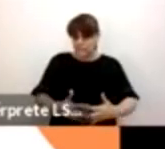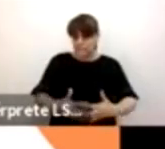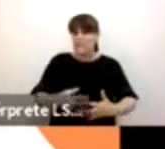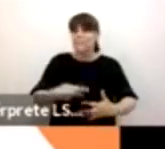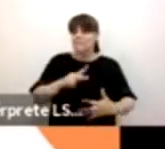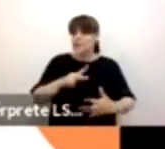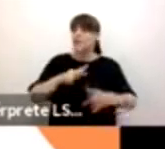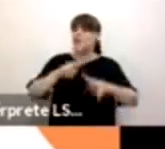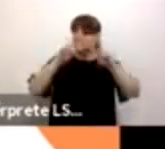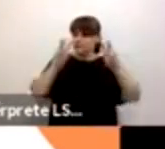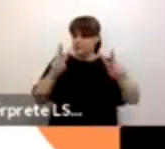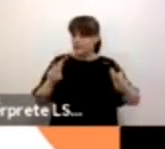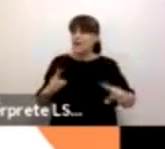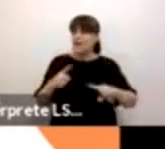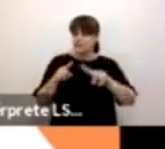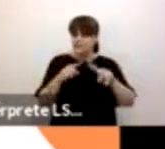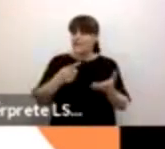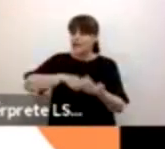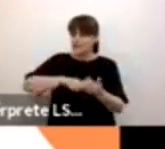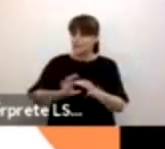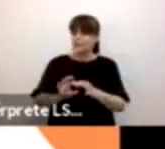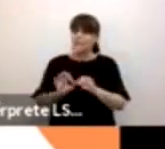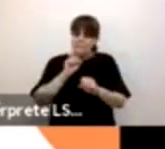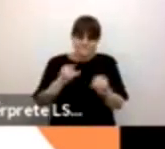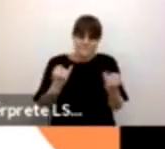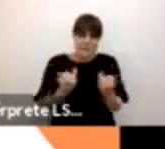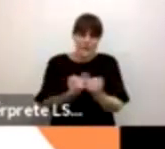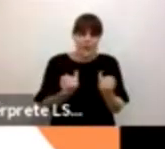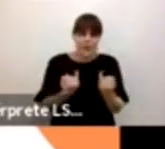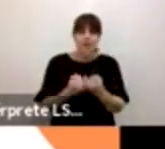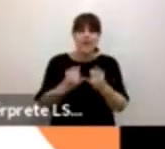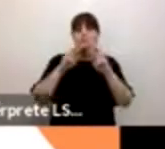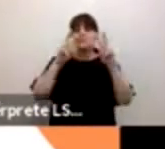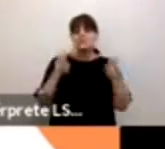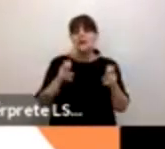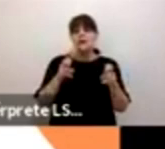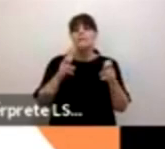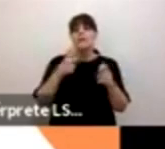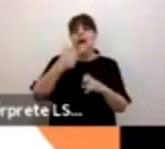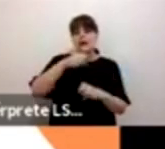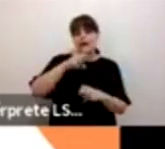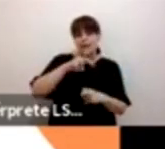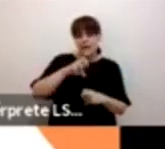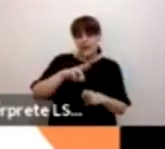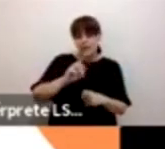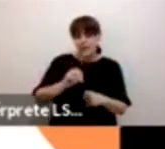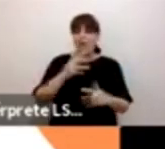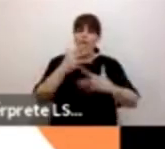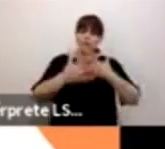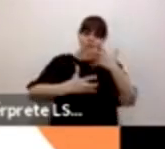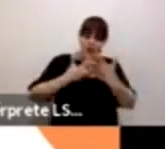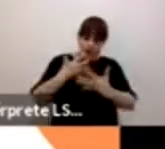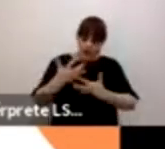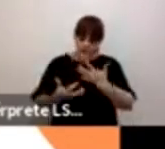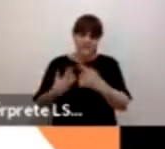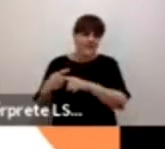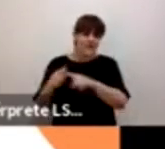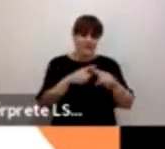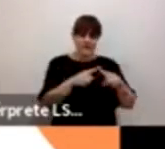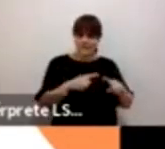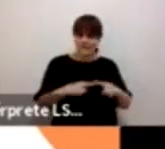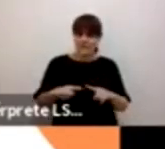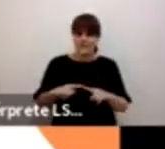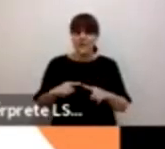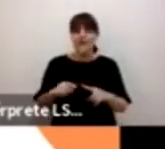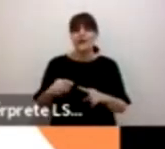población, entre ellos temas de género, de violencia, sobre todo de construcción y